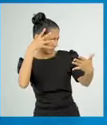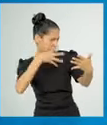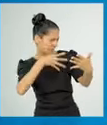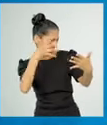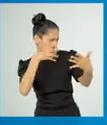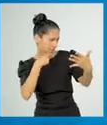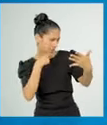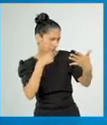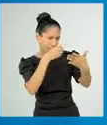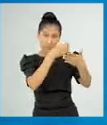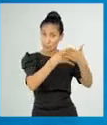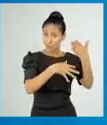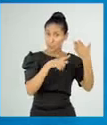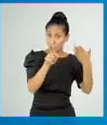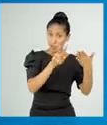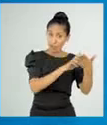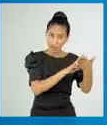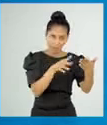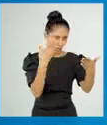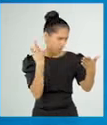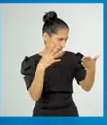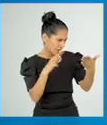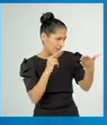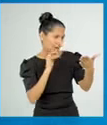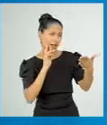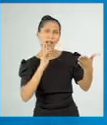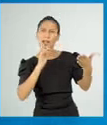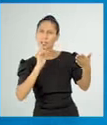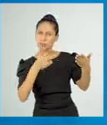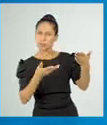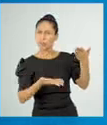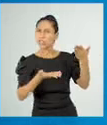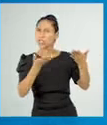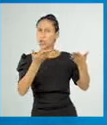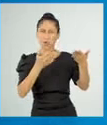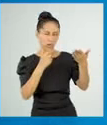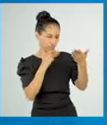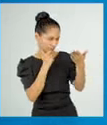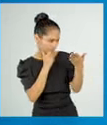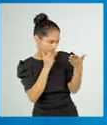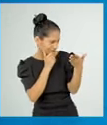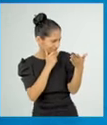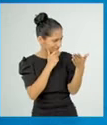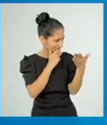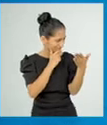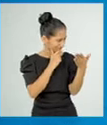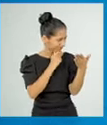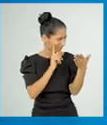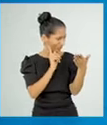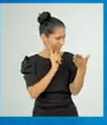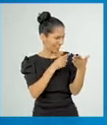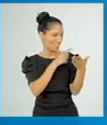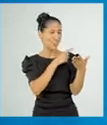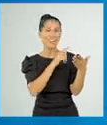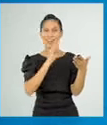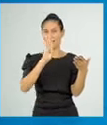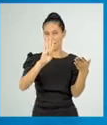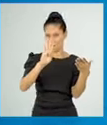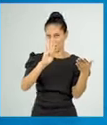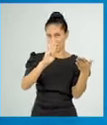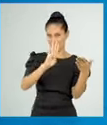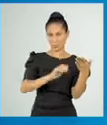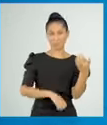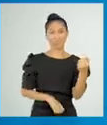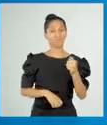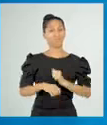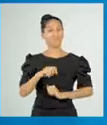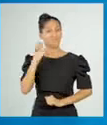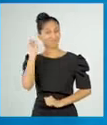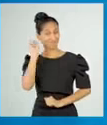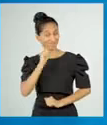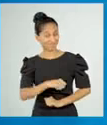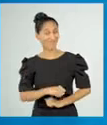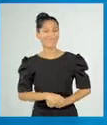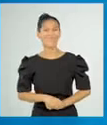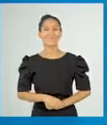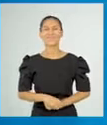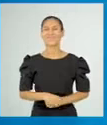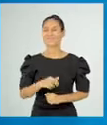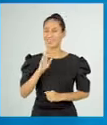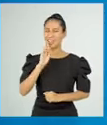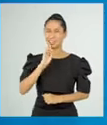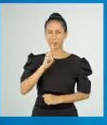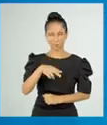Analizando el texto que has leído, la respuesta correcta es la alternativa B. Un argentino.